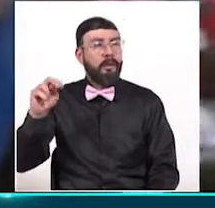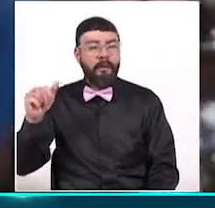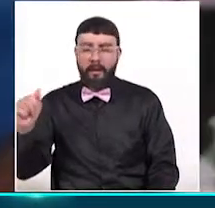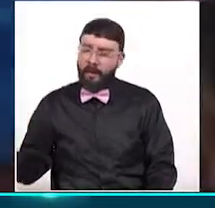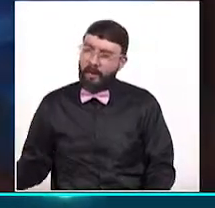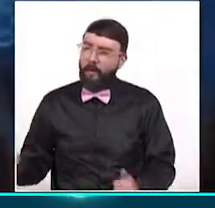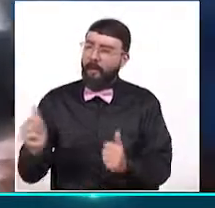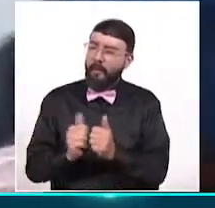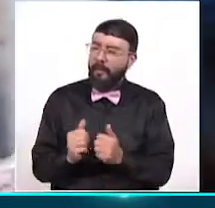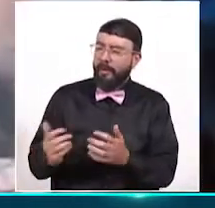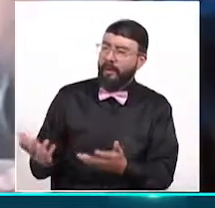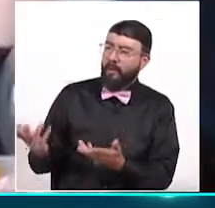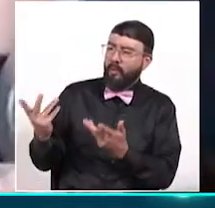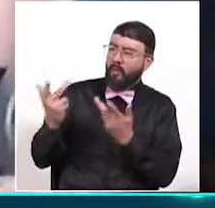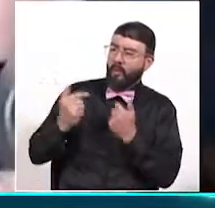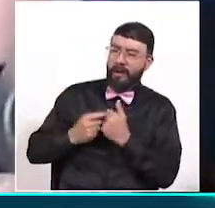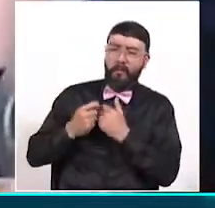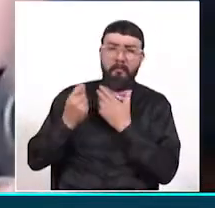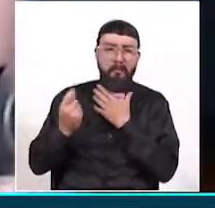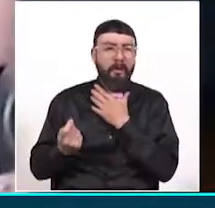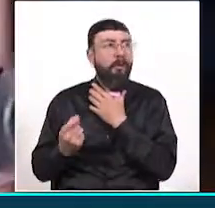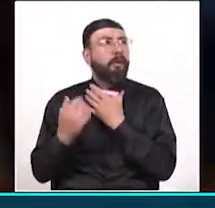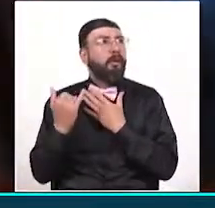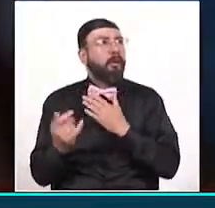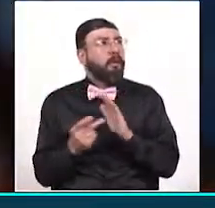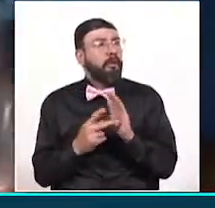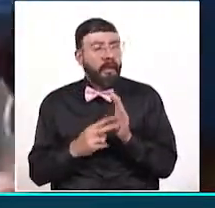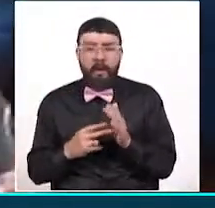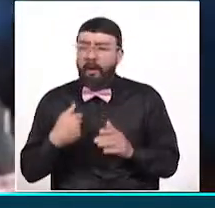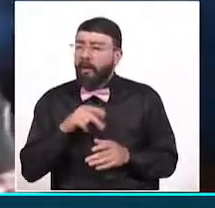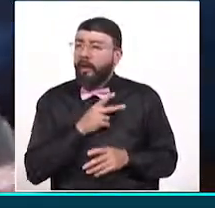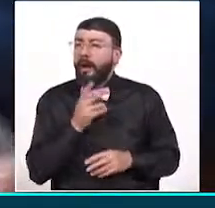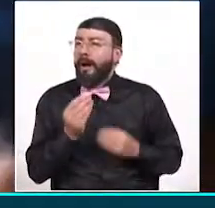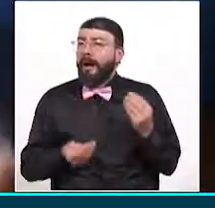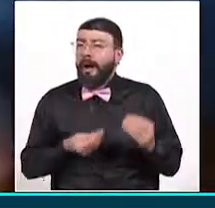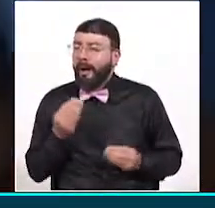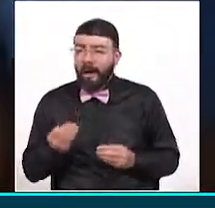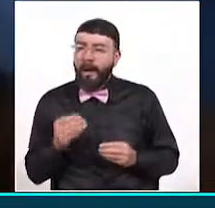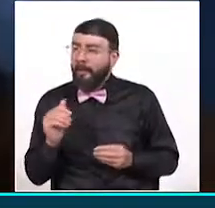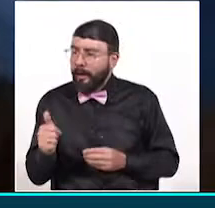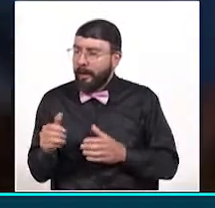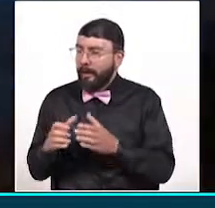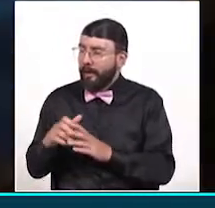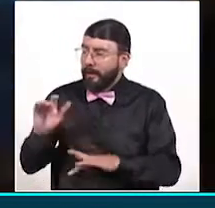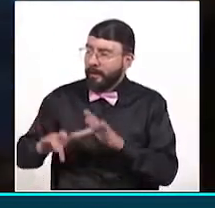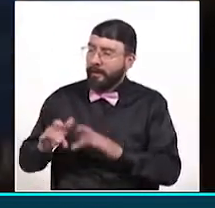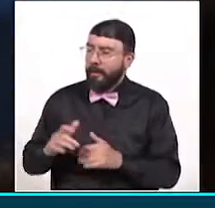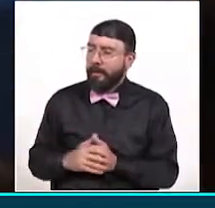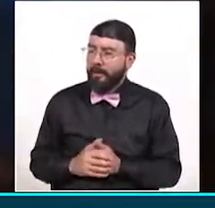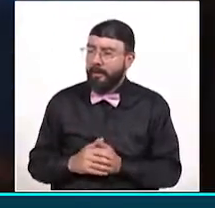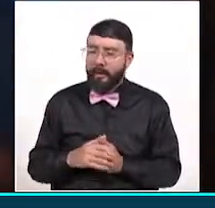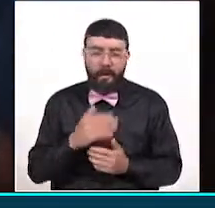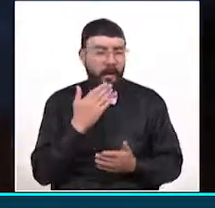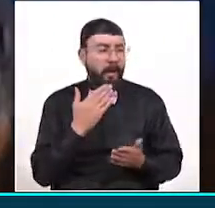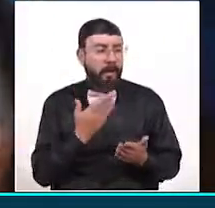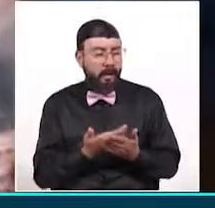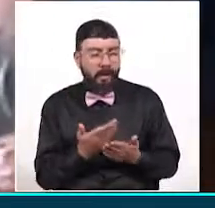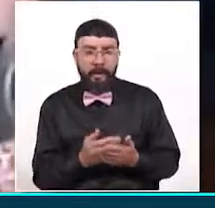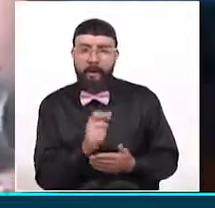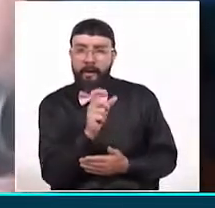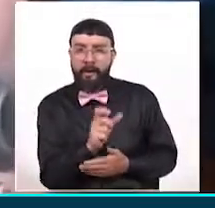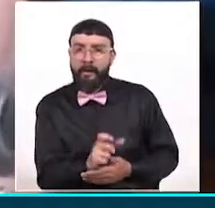poquito sobre todo lo que se está haciendo a través de su secretario. Claro que sí, Alcaldesa, muchas gracias.